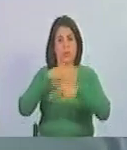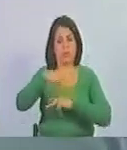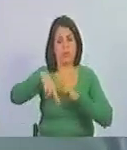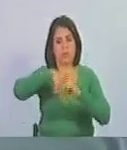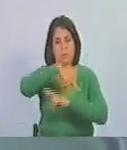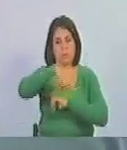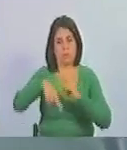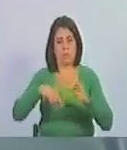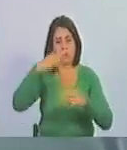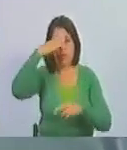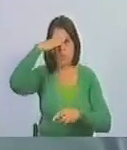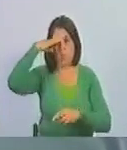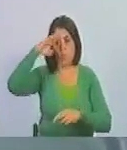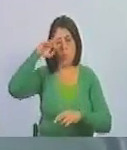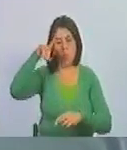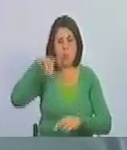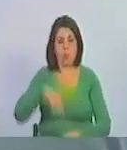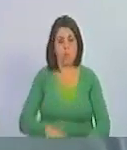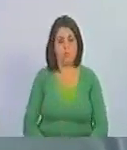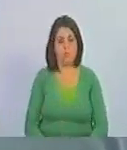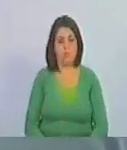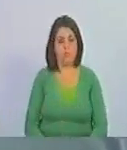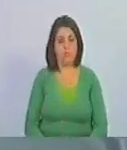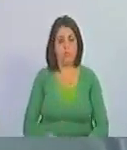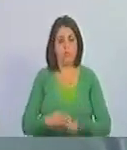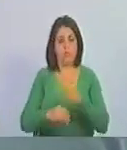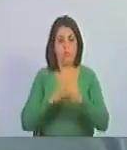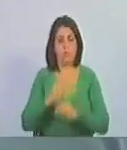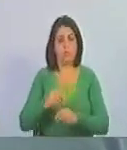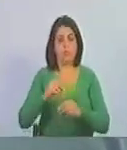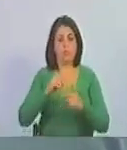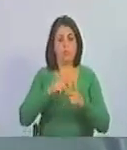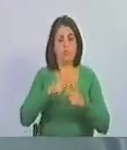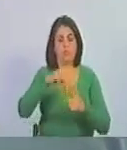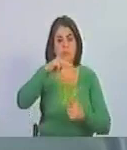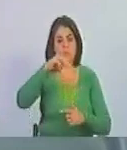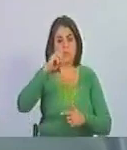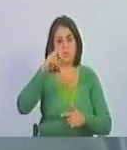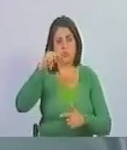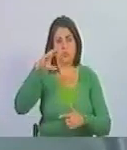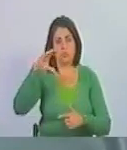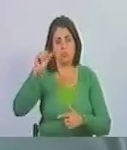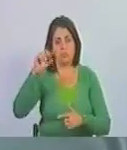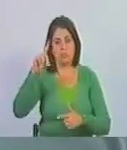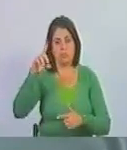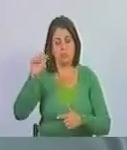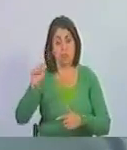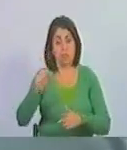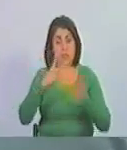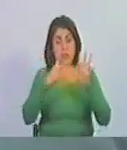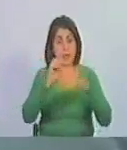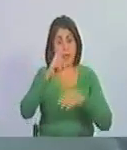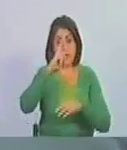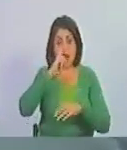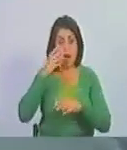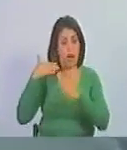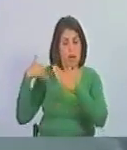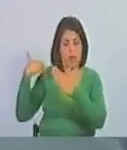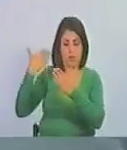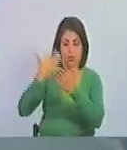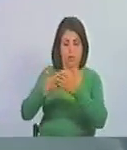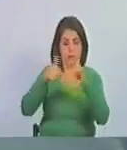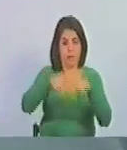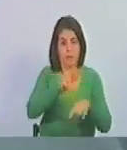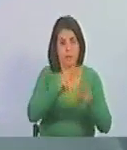revolucionario cubano, el asalto a Cuartel Moncada. 70 años han transcurrido desde